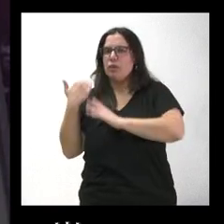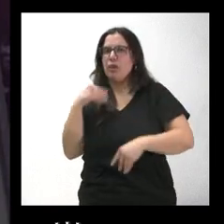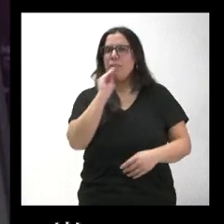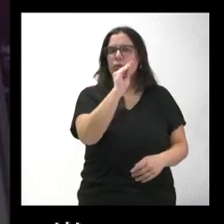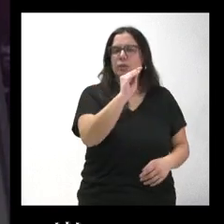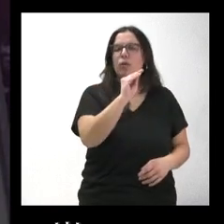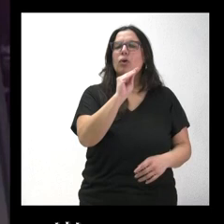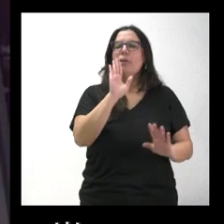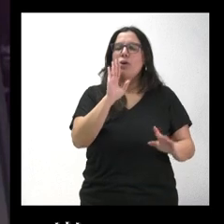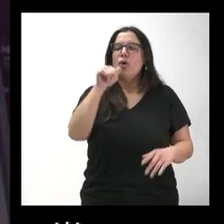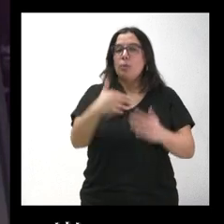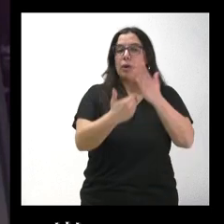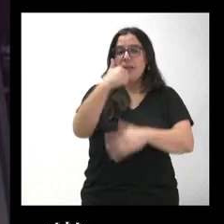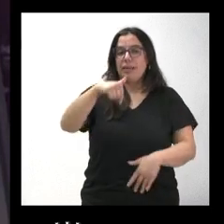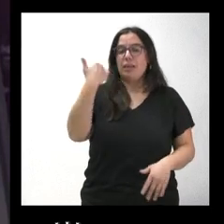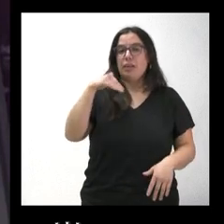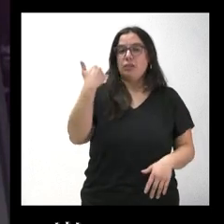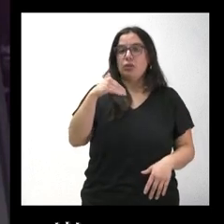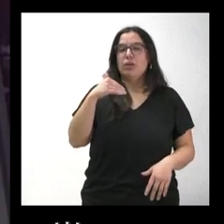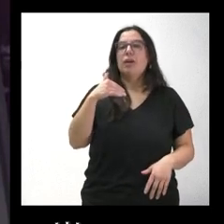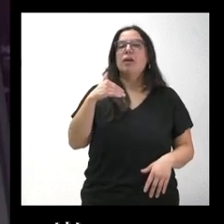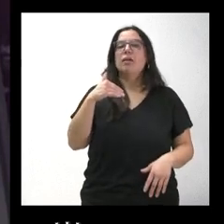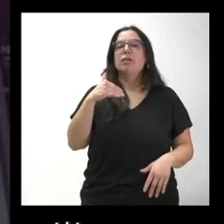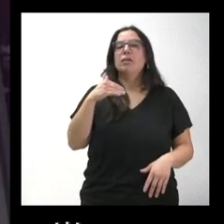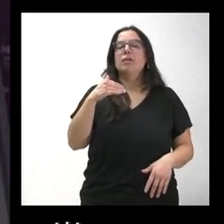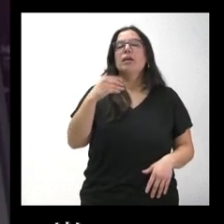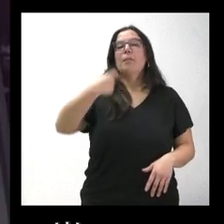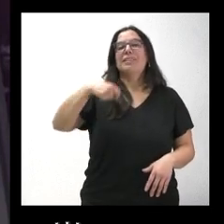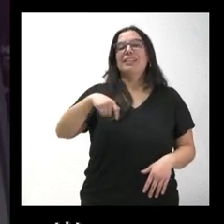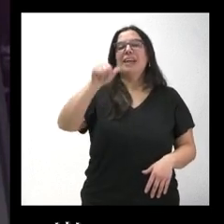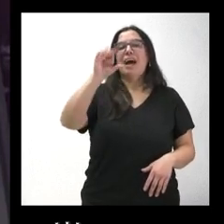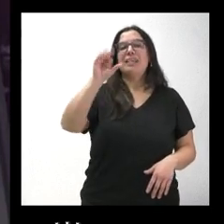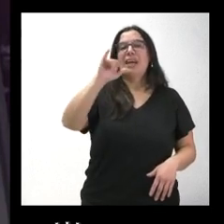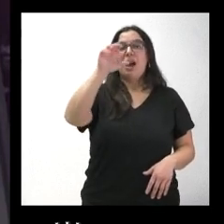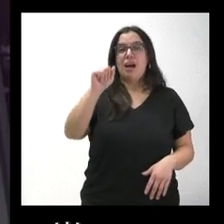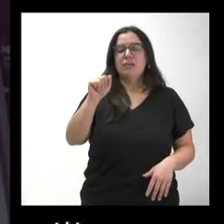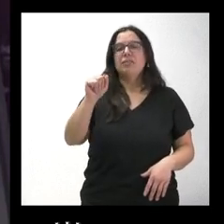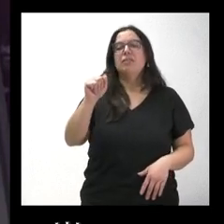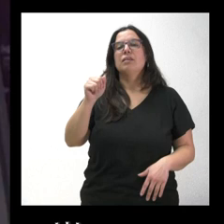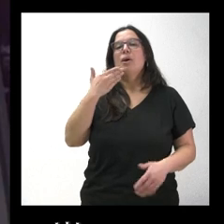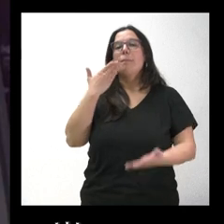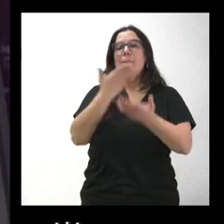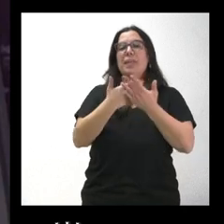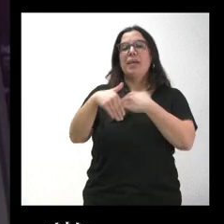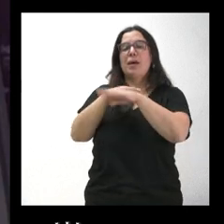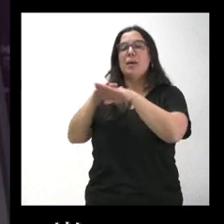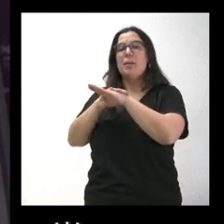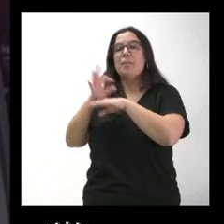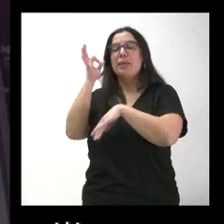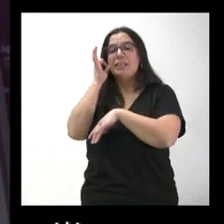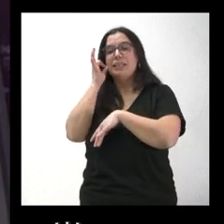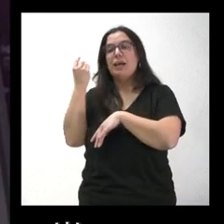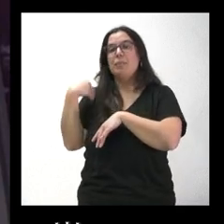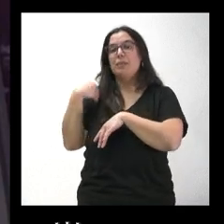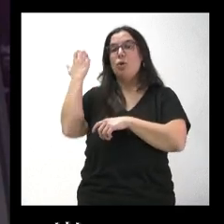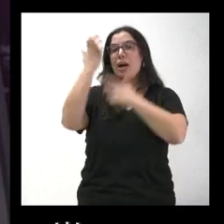pero esta mañana aquí en Soria, don Haciano Rujo, el presidente de Asaja, pedía a la ministra que el lobo vuelva a ser considerada una